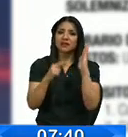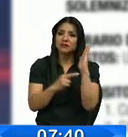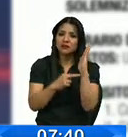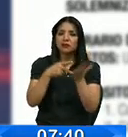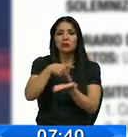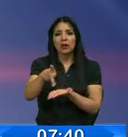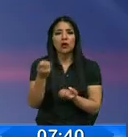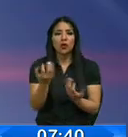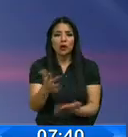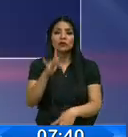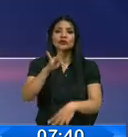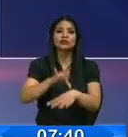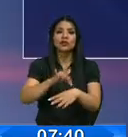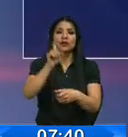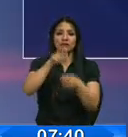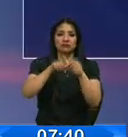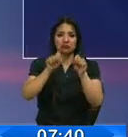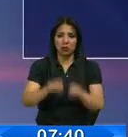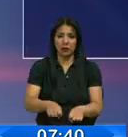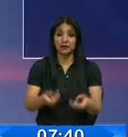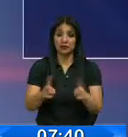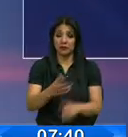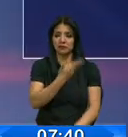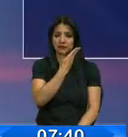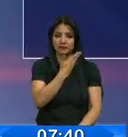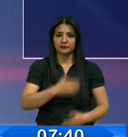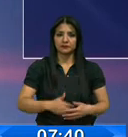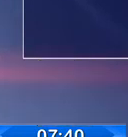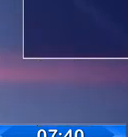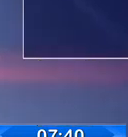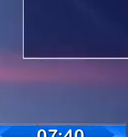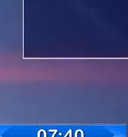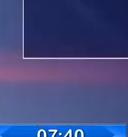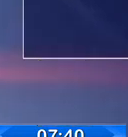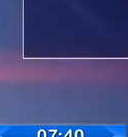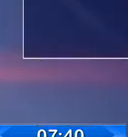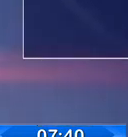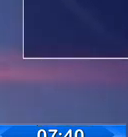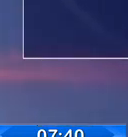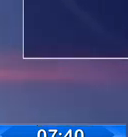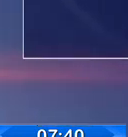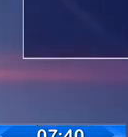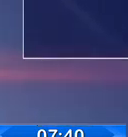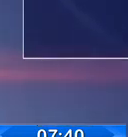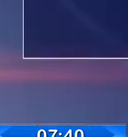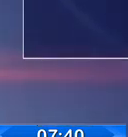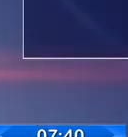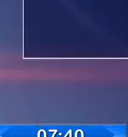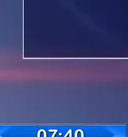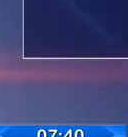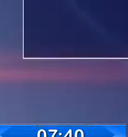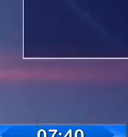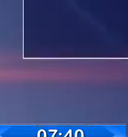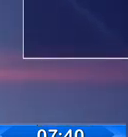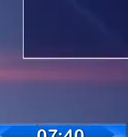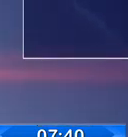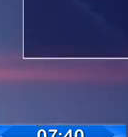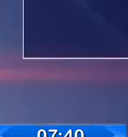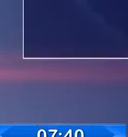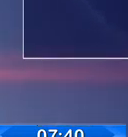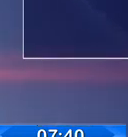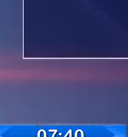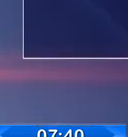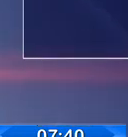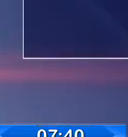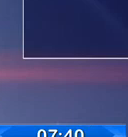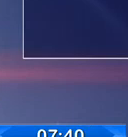agendar su cita. Los requisitos también están disponibles en la página web www.registrocivil.gov.es. En